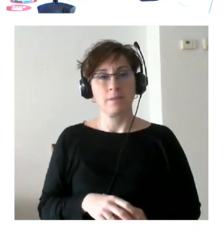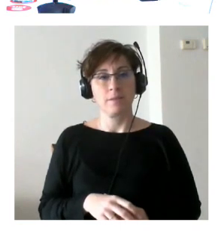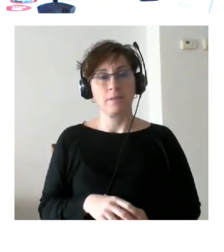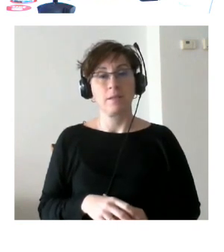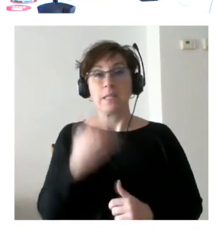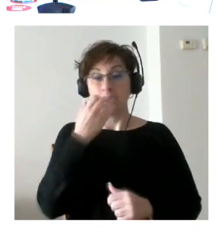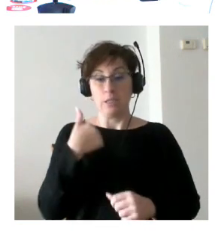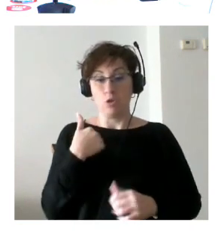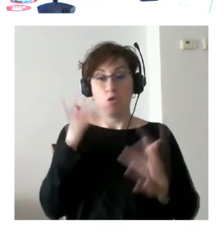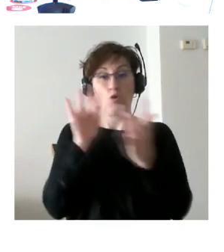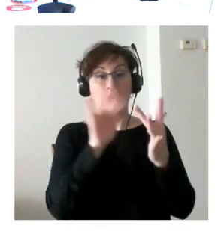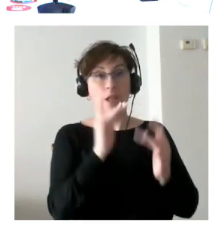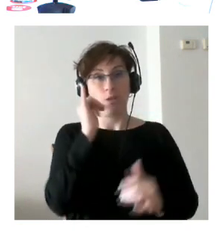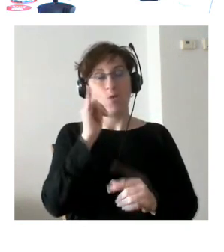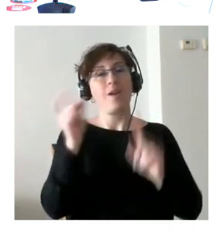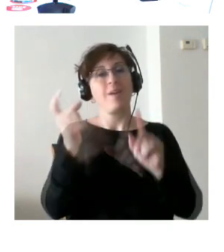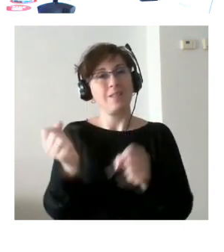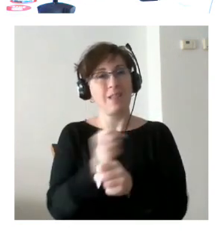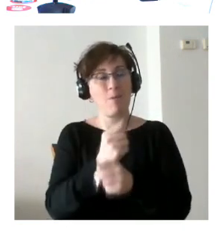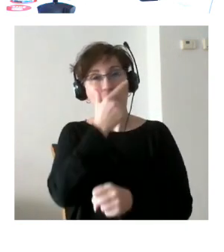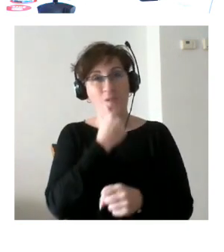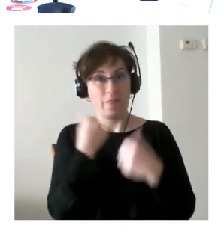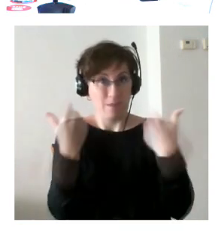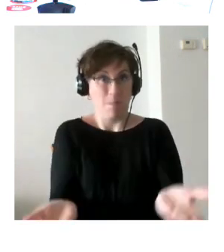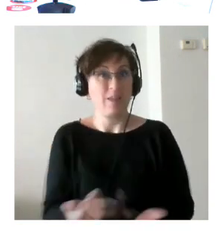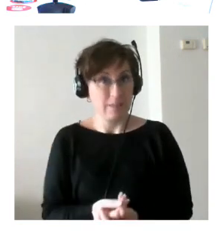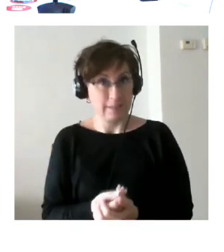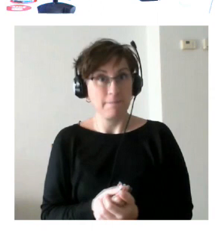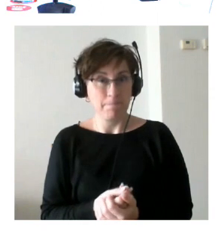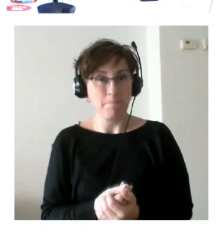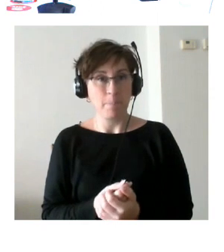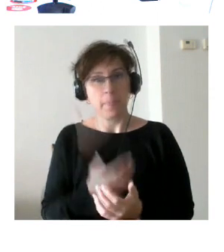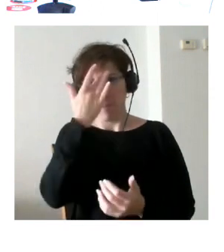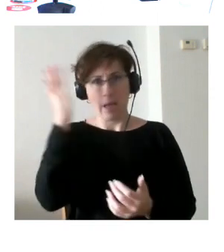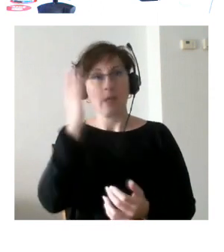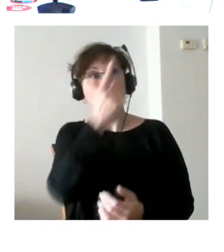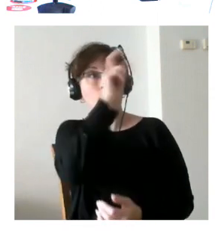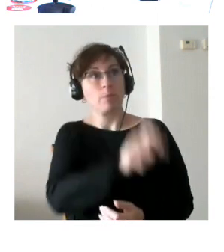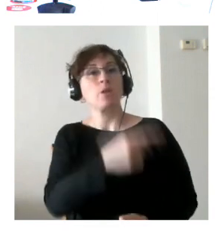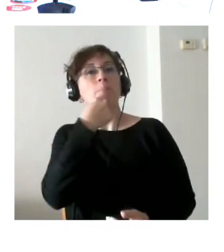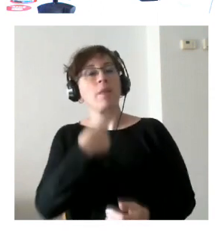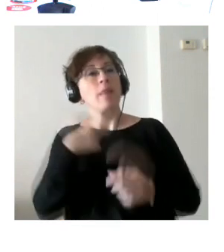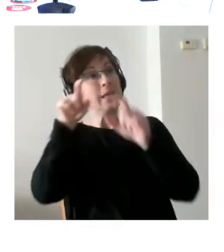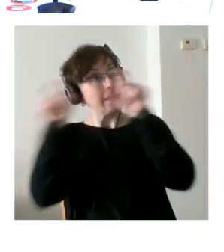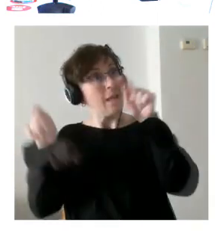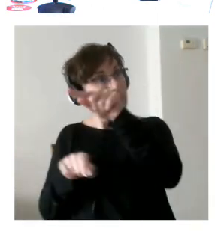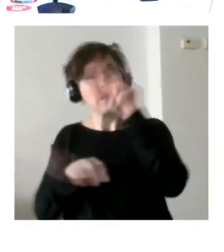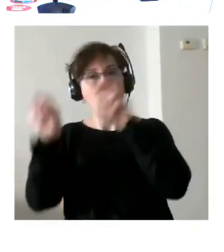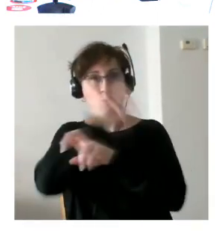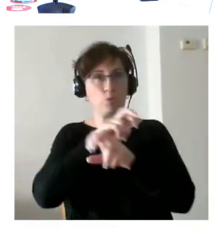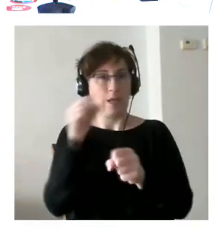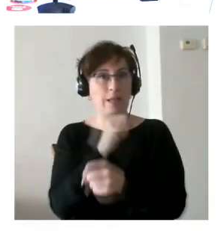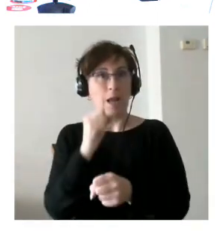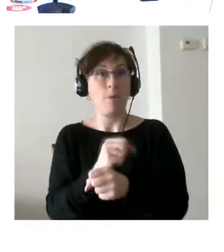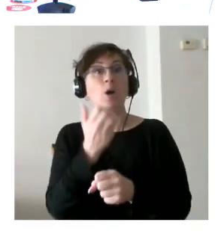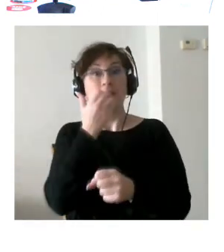cuando tienes contactos si tú tienes mucha gente te dicen pues mira aquí en esta empresa están buscando trabajo cuando tú no tienes mucha red de